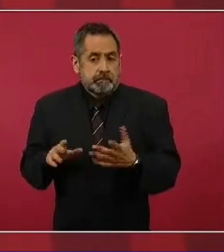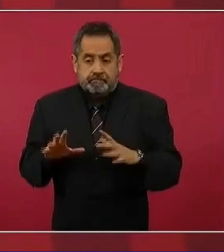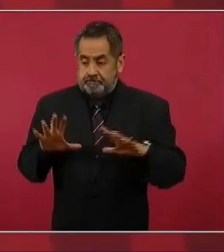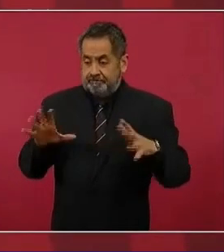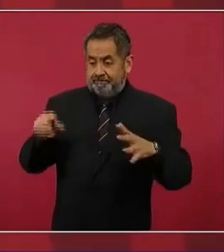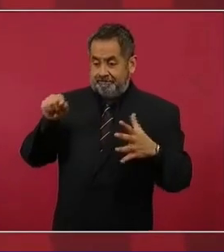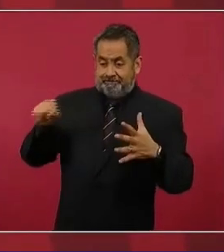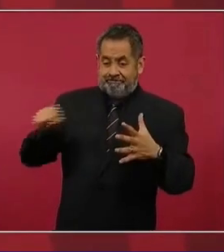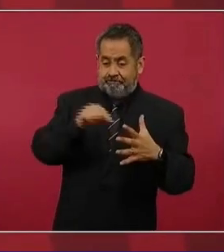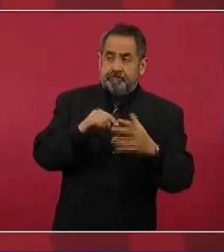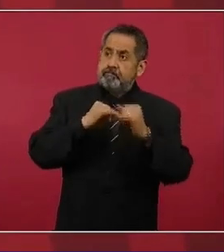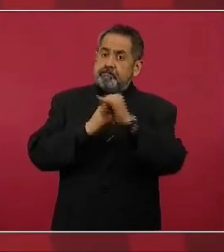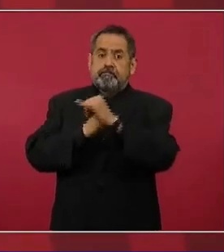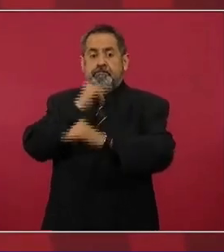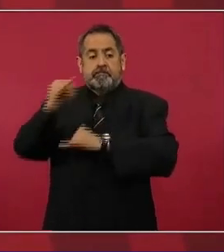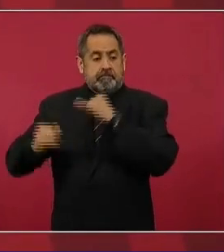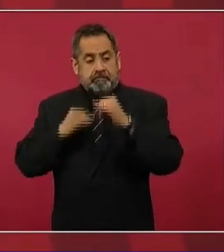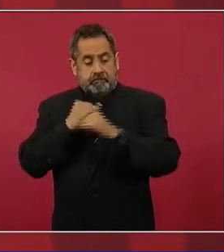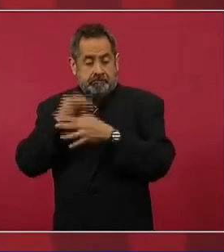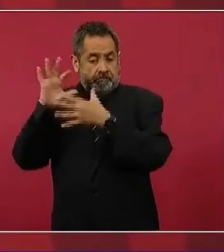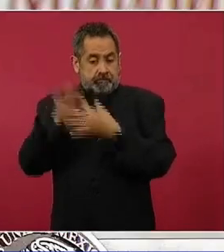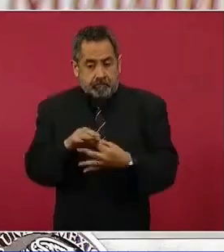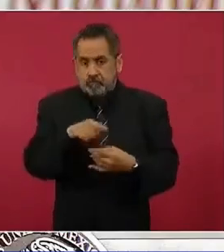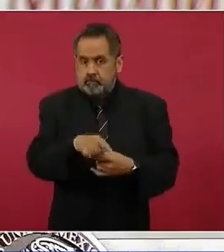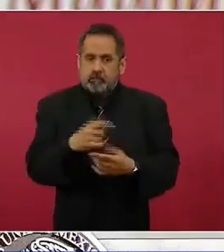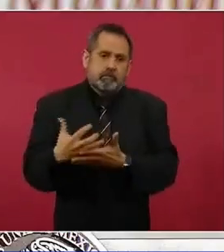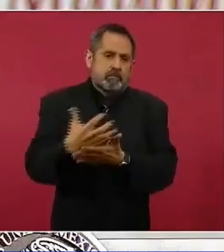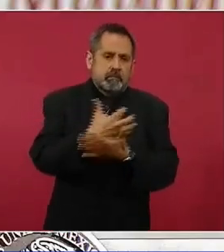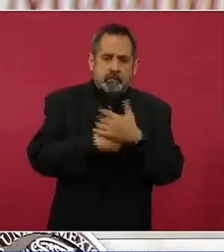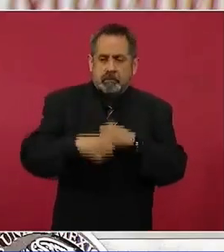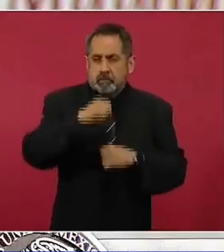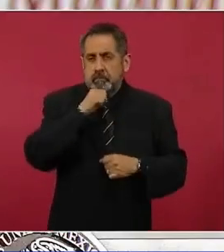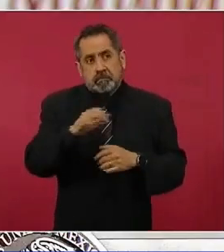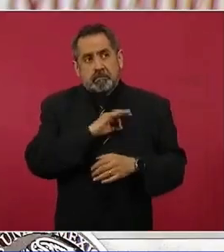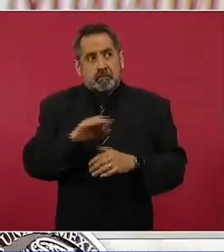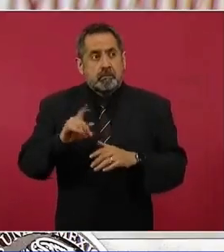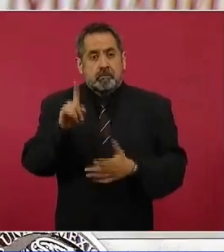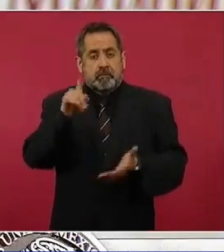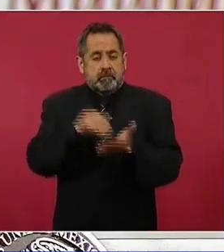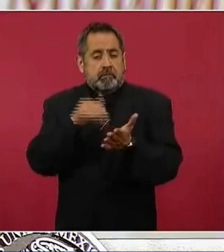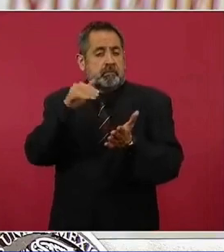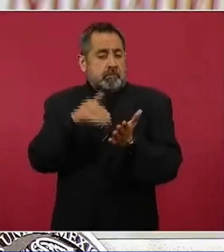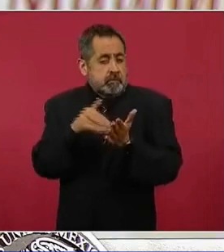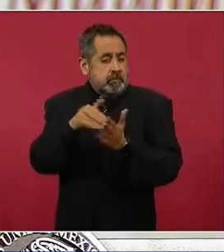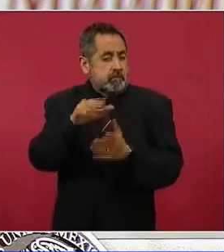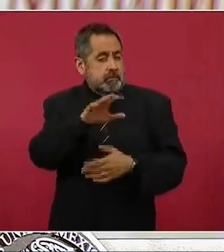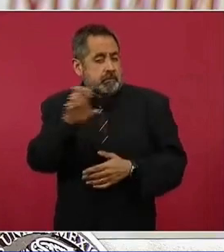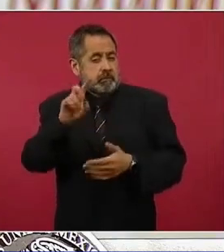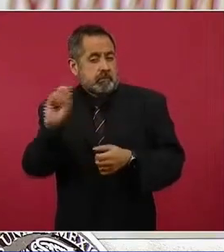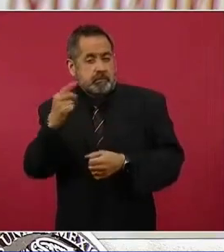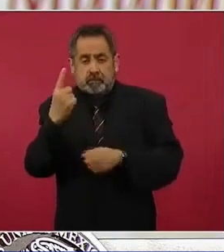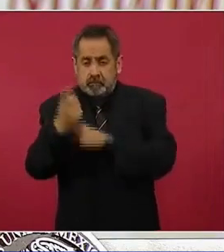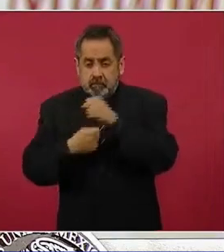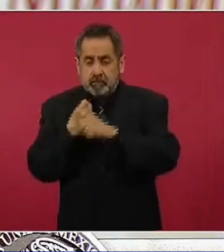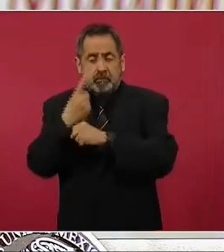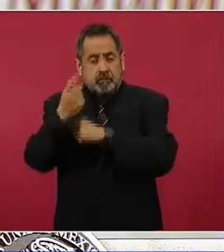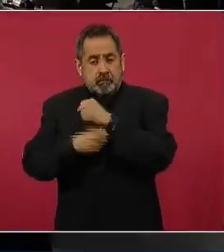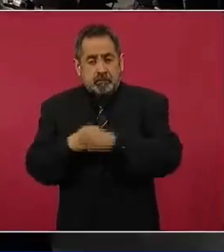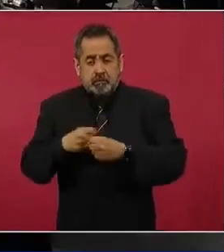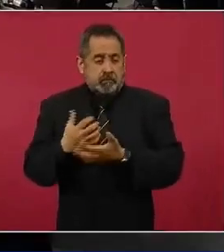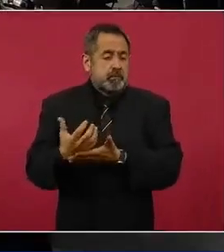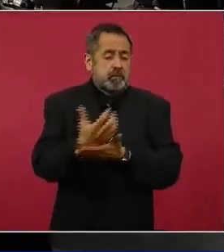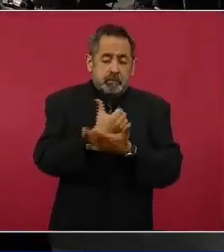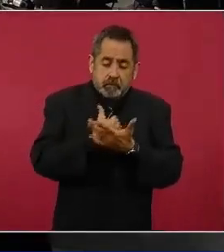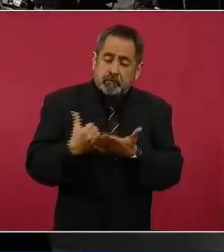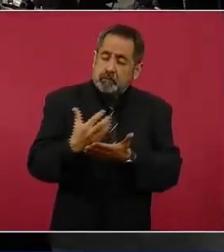internacional representa ganancias de un poco más, de mil 500 millones de dólares al año por su operación en el